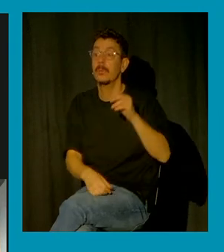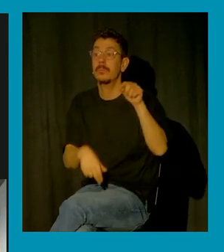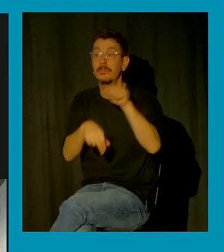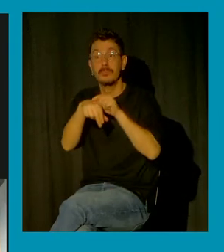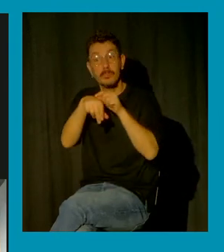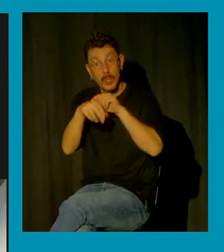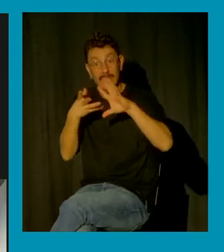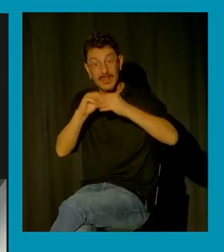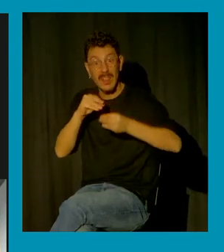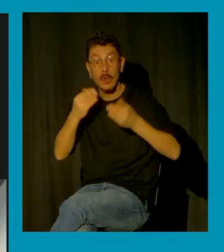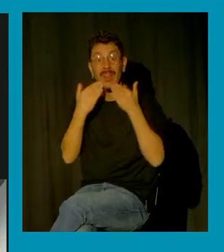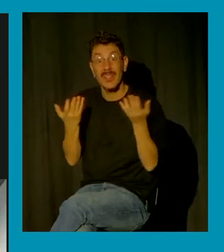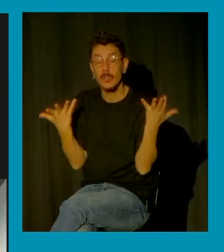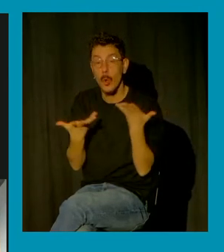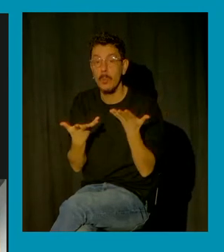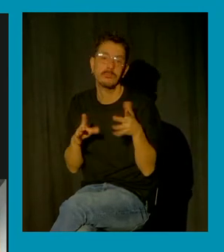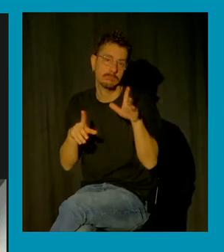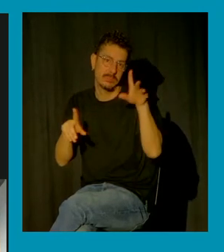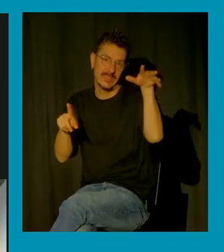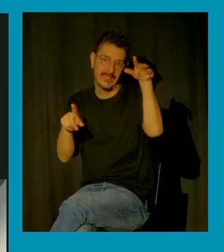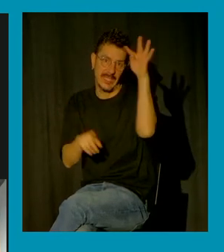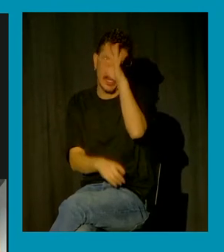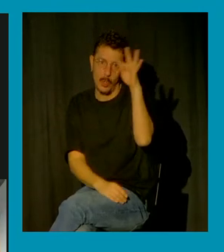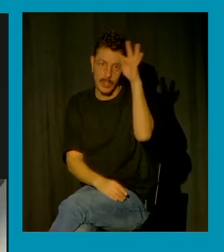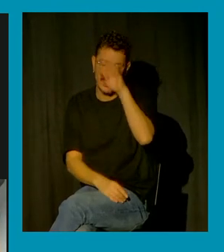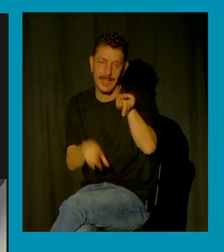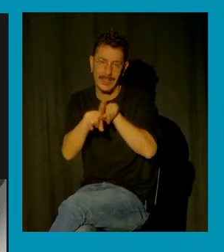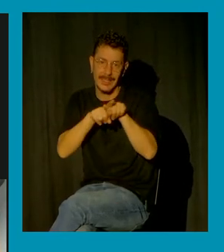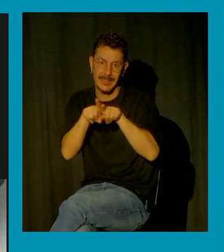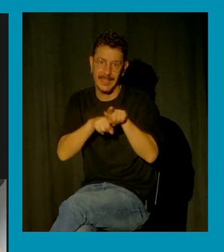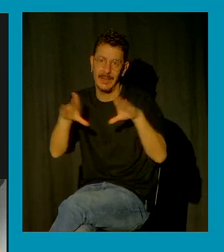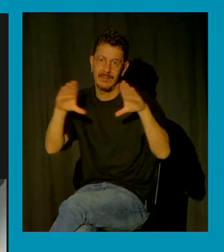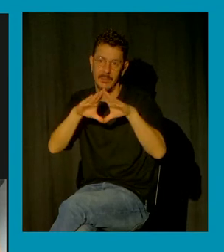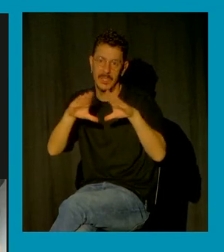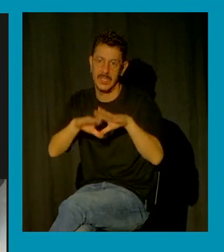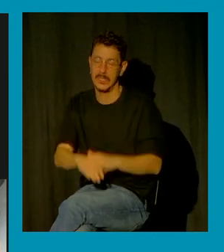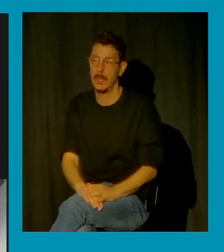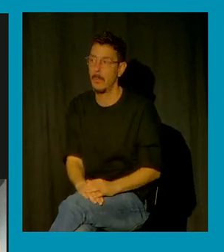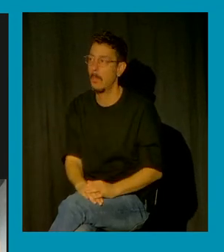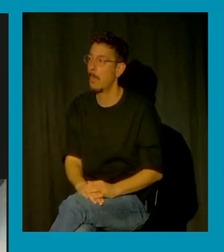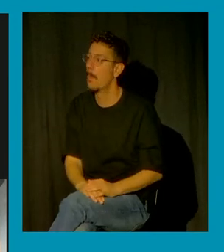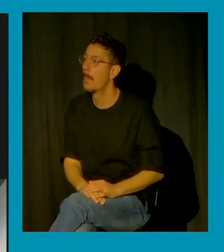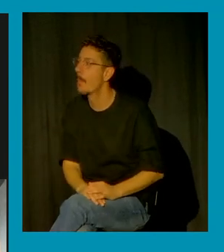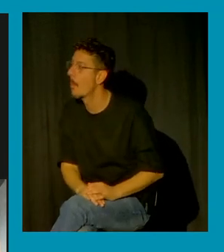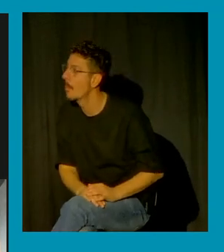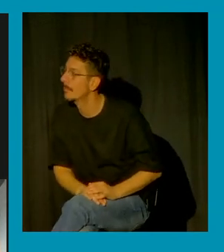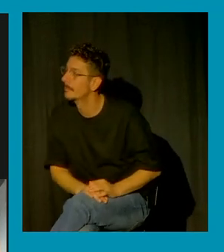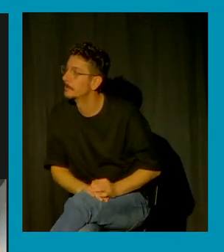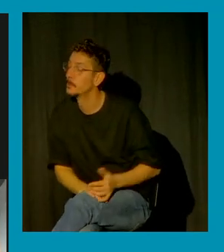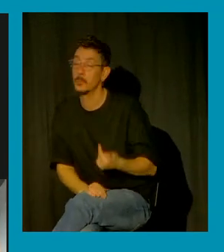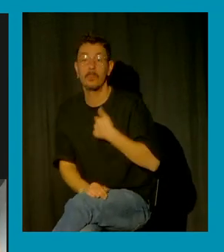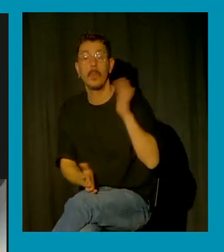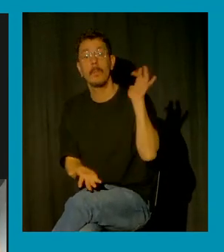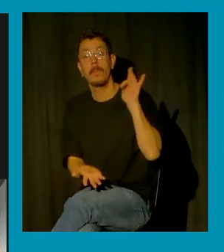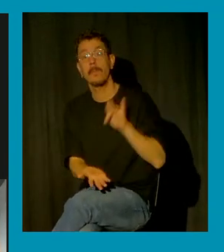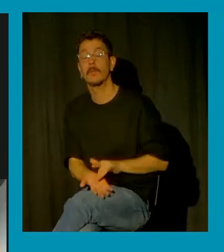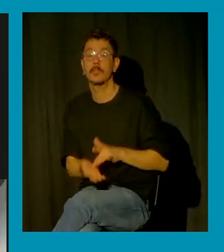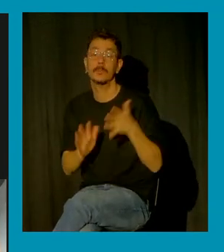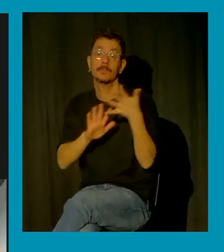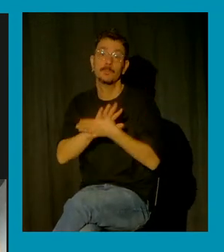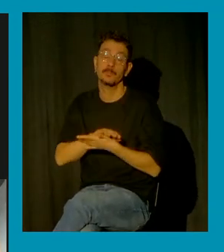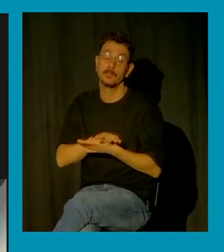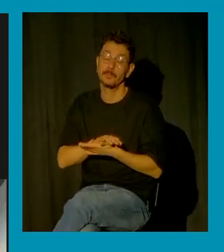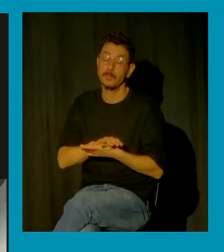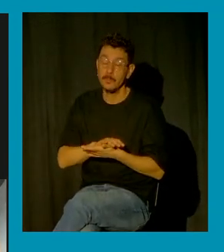crítica feminista ¿qué quiero decir cuando os hablo de relato? ¿qué quiero decir cuando os hablo de una narrativa política? pues